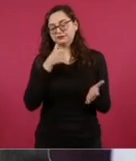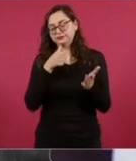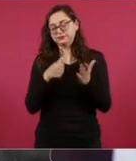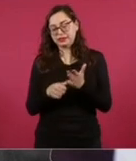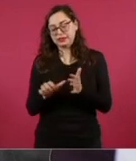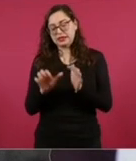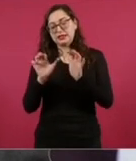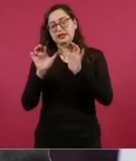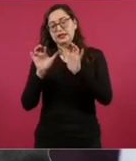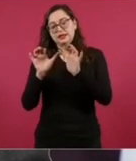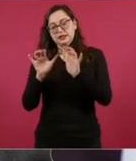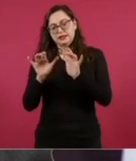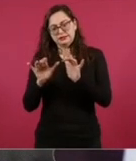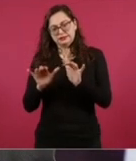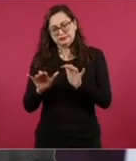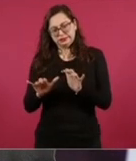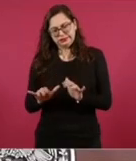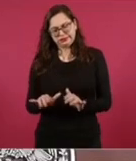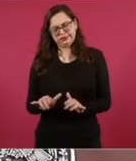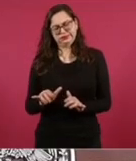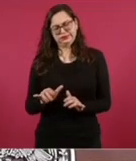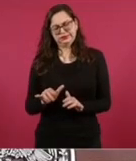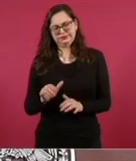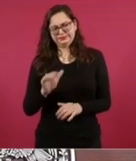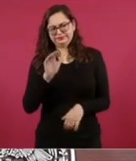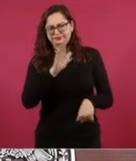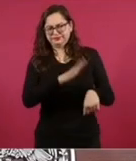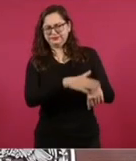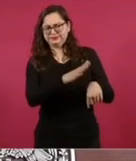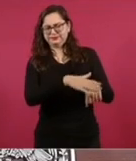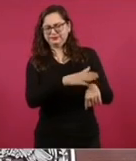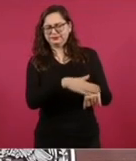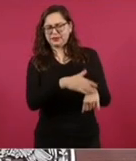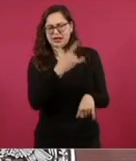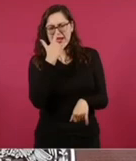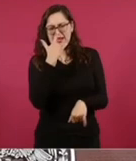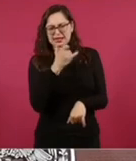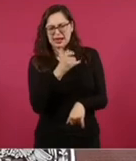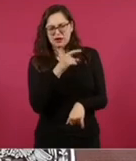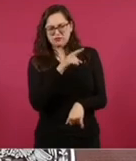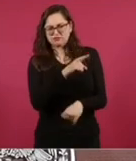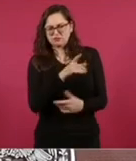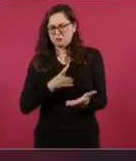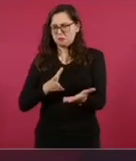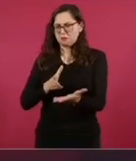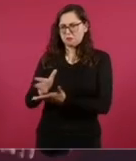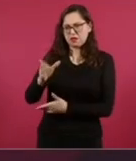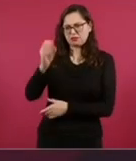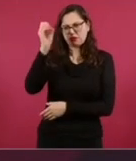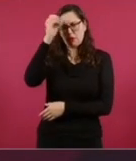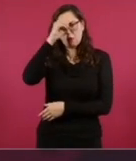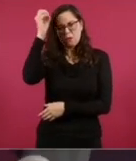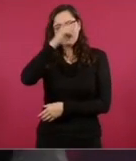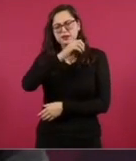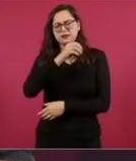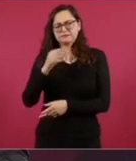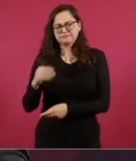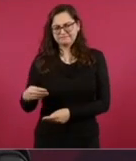un extrañamiento y yo desde luego que sostengo lo que